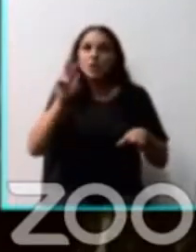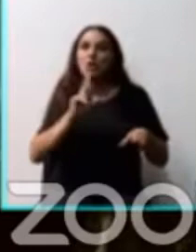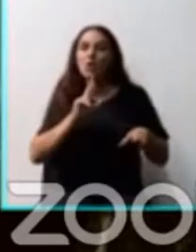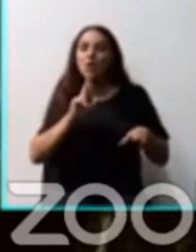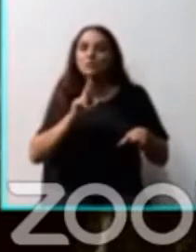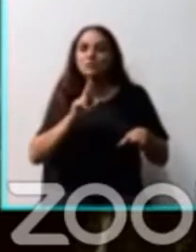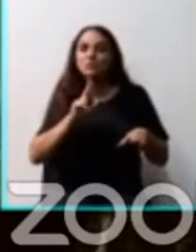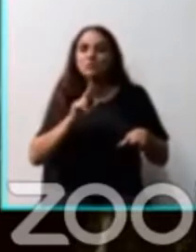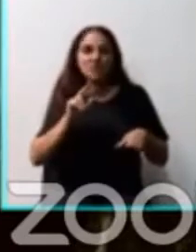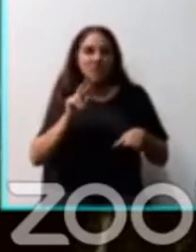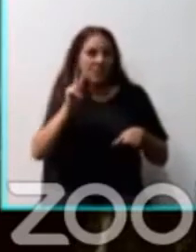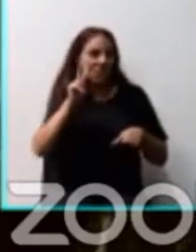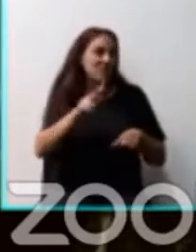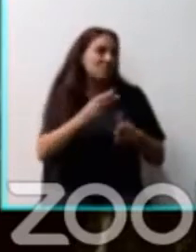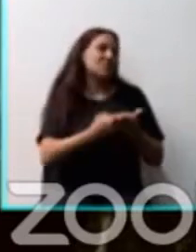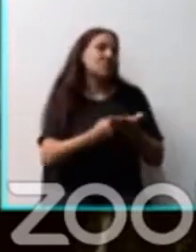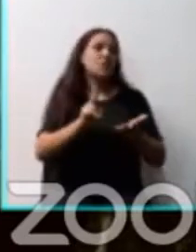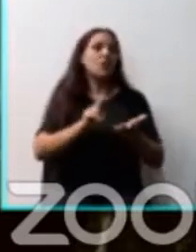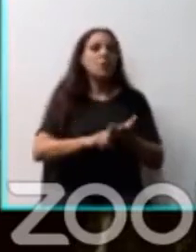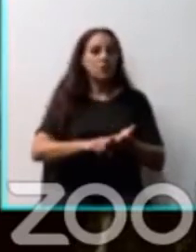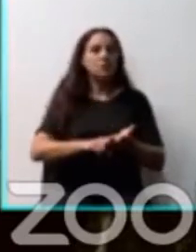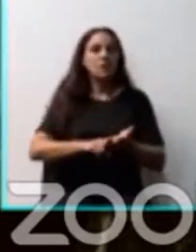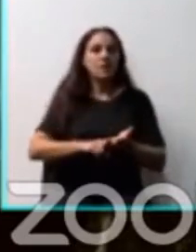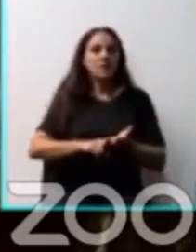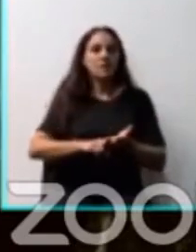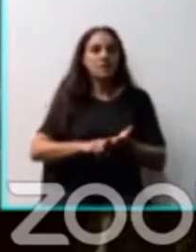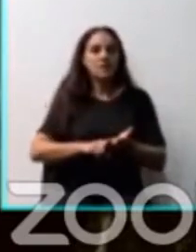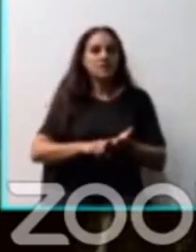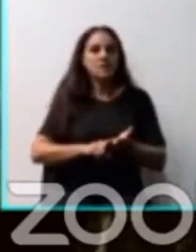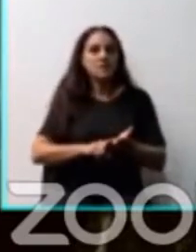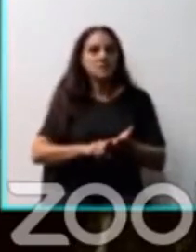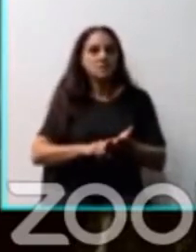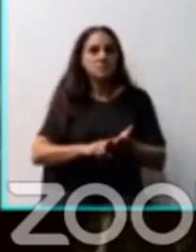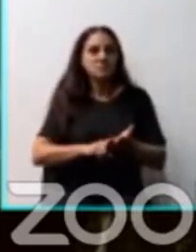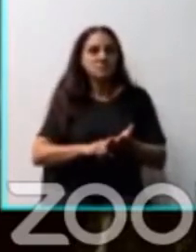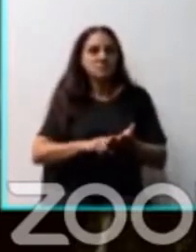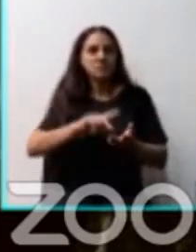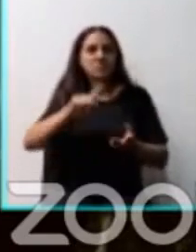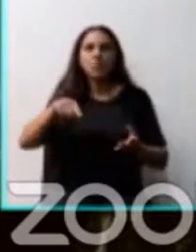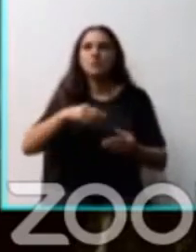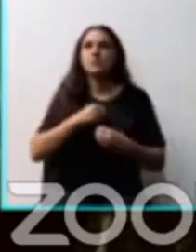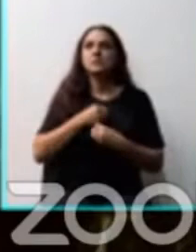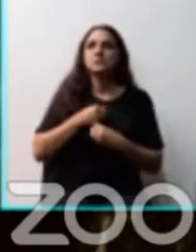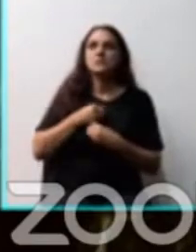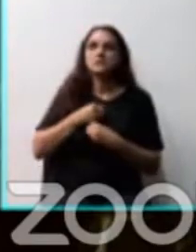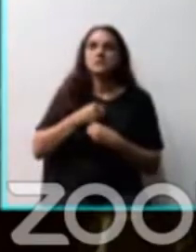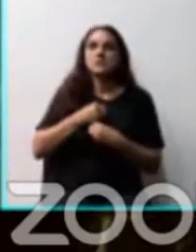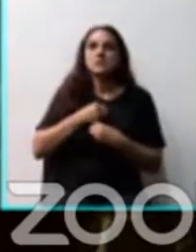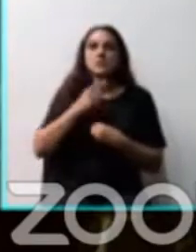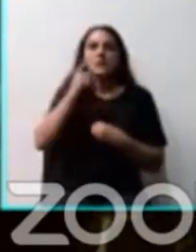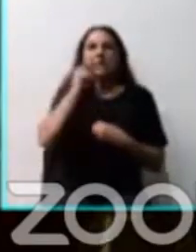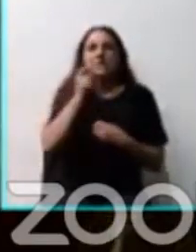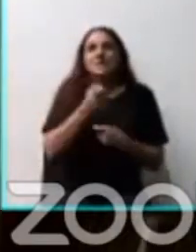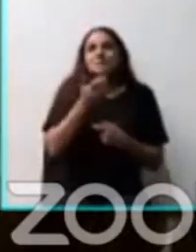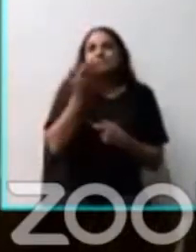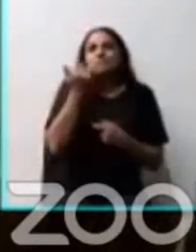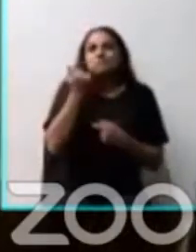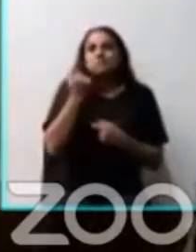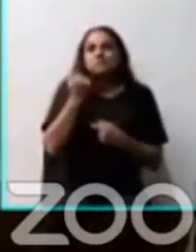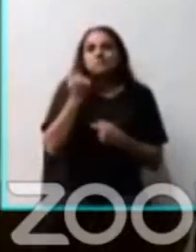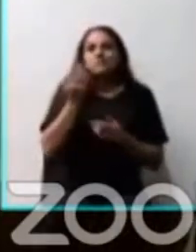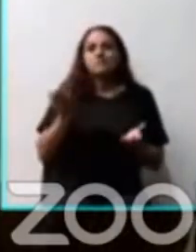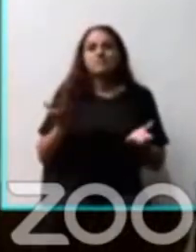que vimos nuevamente como salió la luz y todos nos conmovimos hace pocos días.